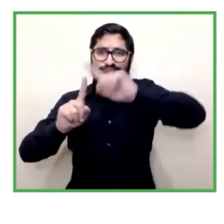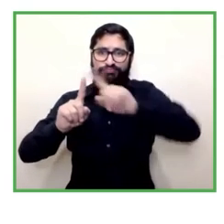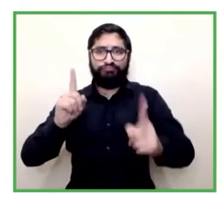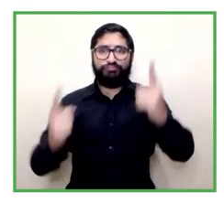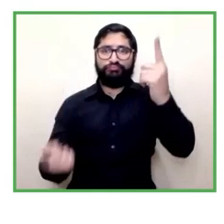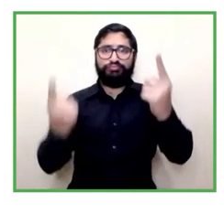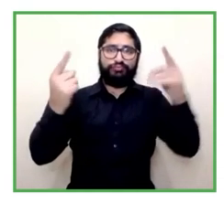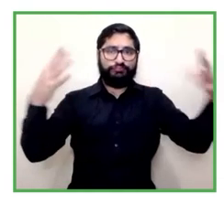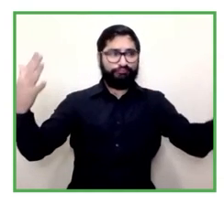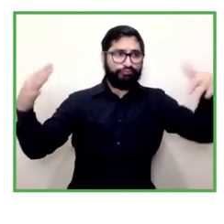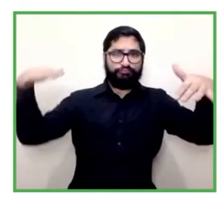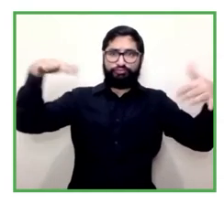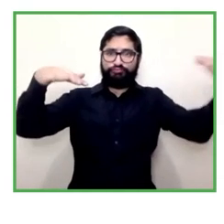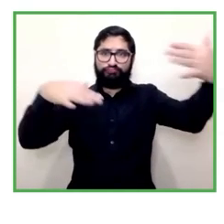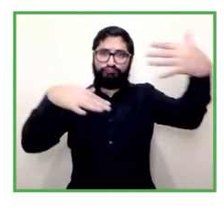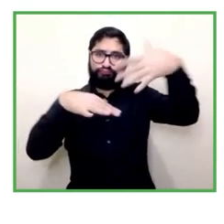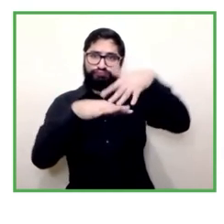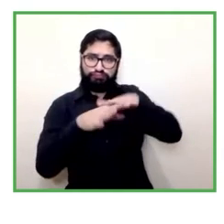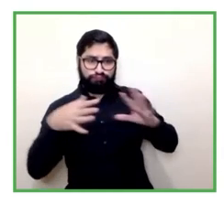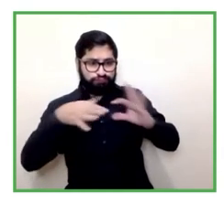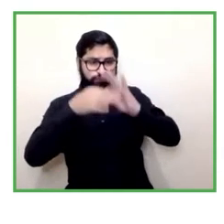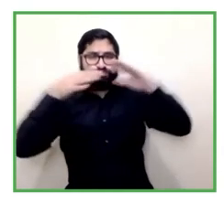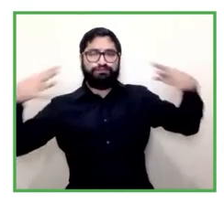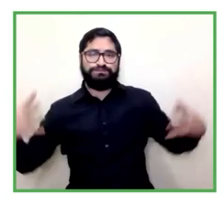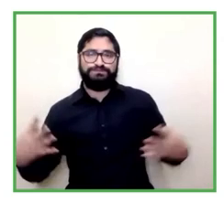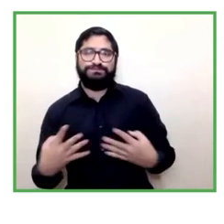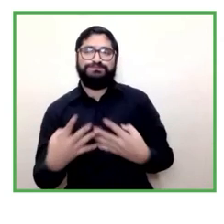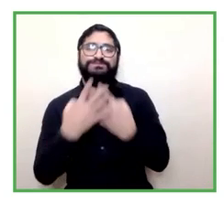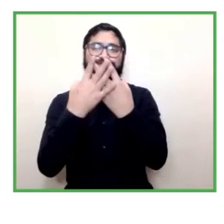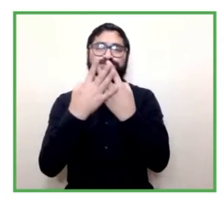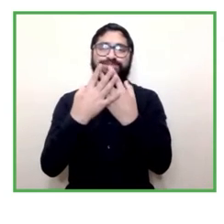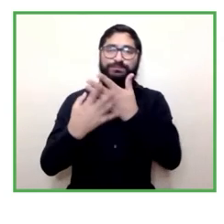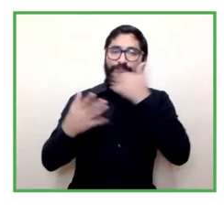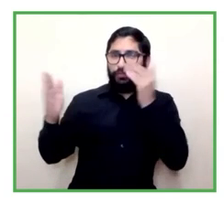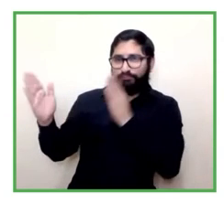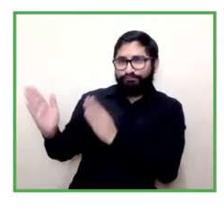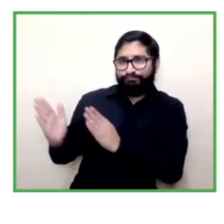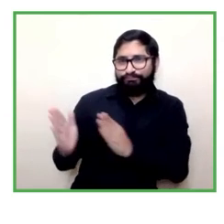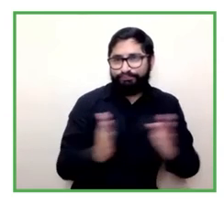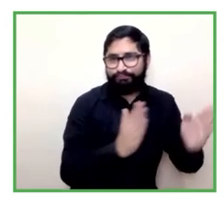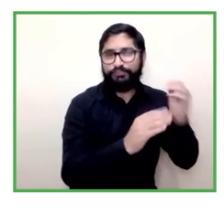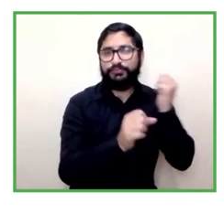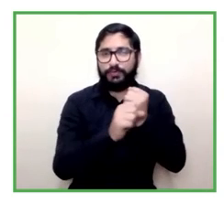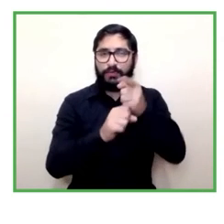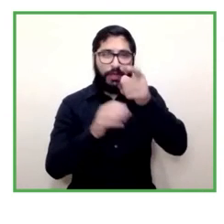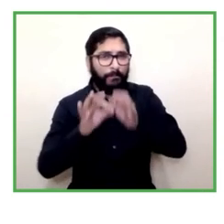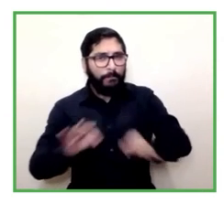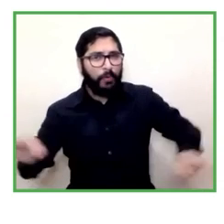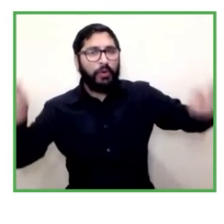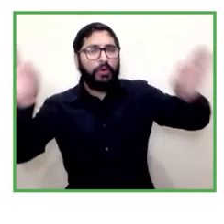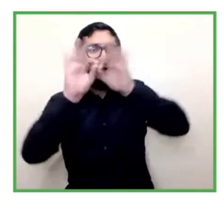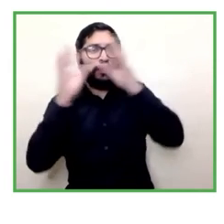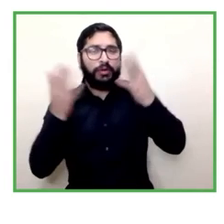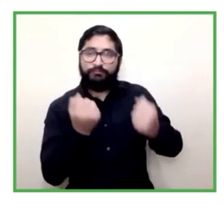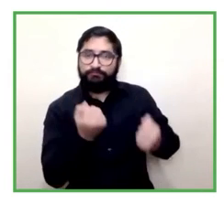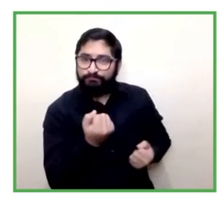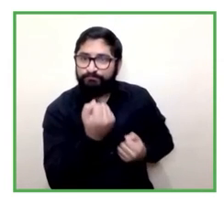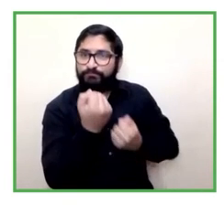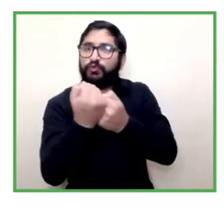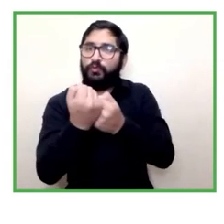organización o de una iniciativa tan relevante como puede ser una cooperativa pero tú planteaste uno de los temas que también lo